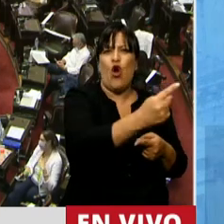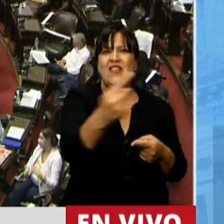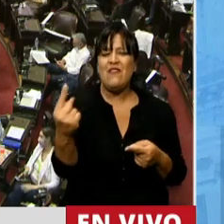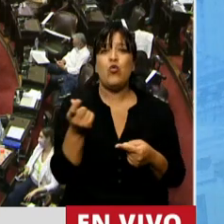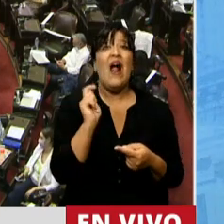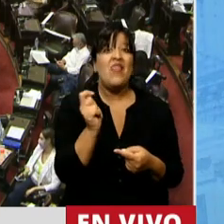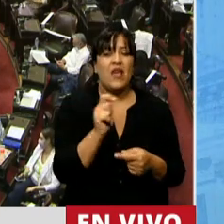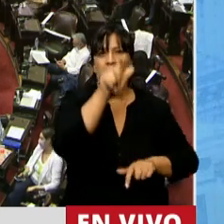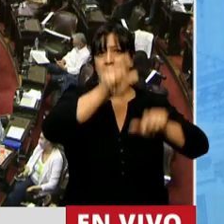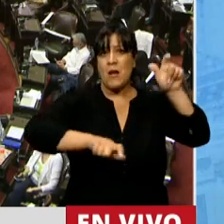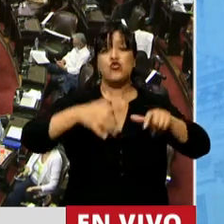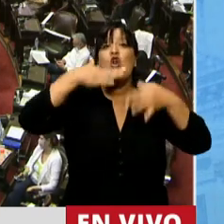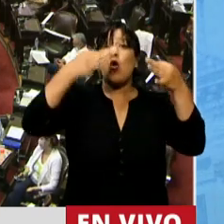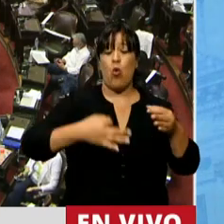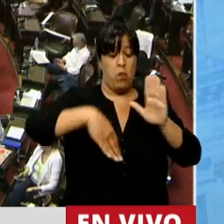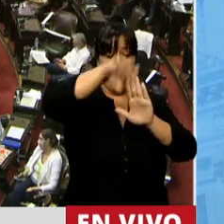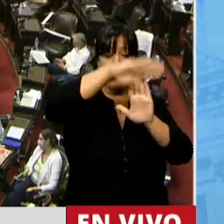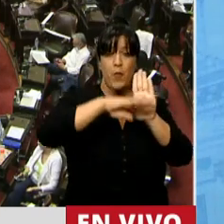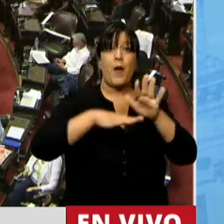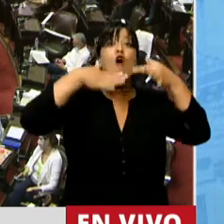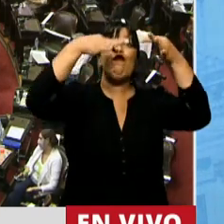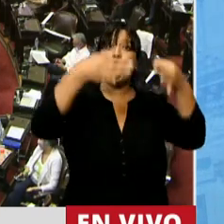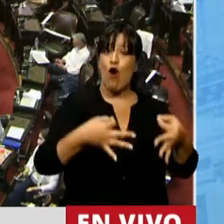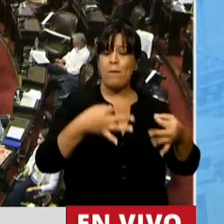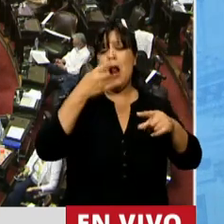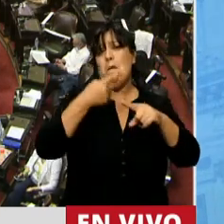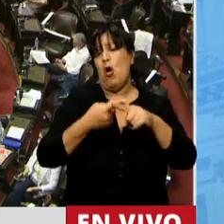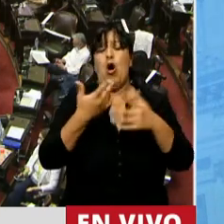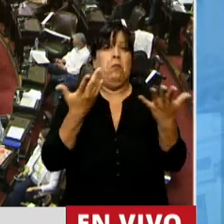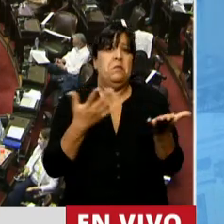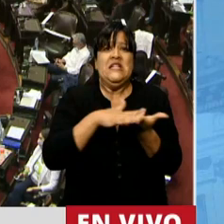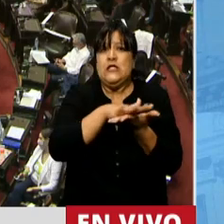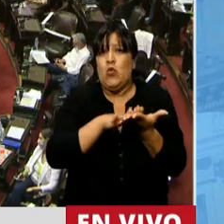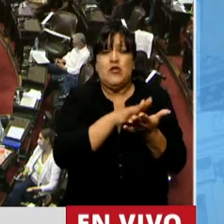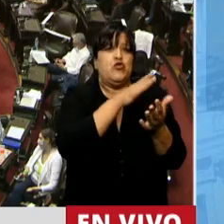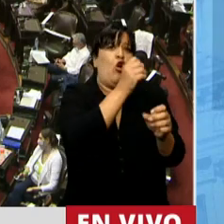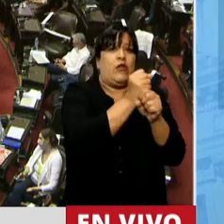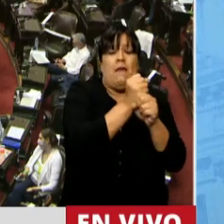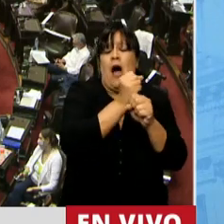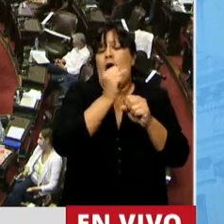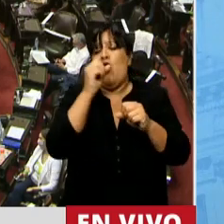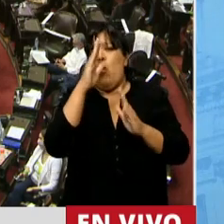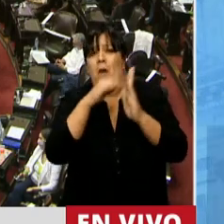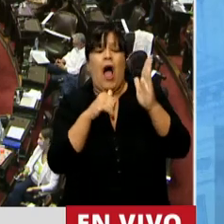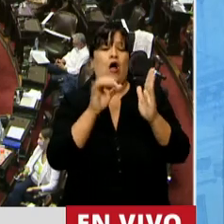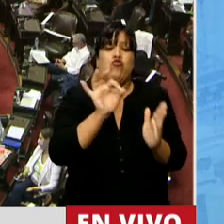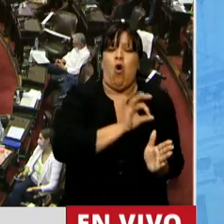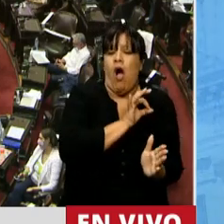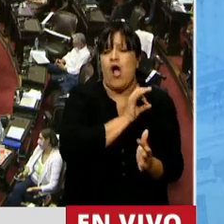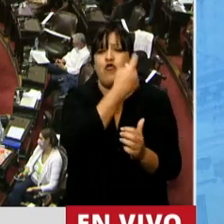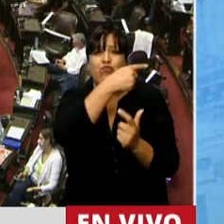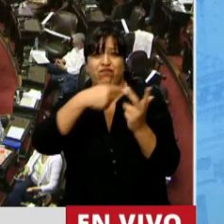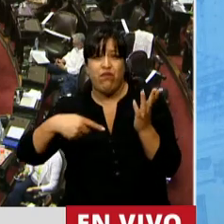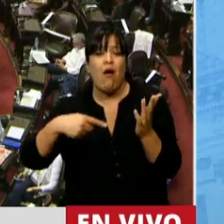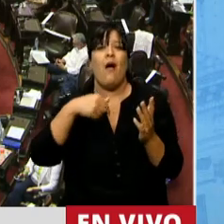aquellas personas que cumplen con los requisitos formales por su situación en el mercado laboral, cuya máxima expresión